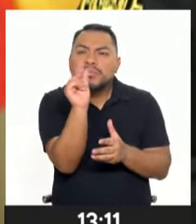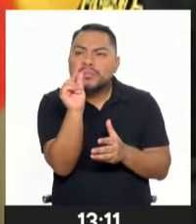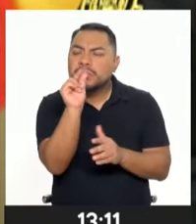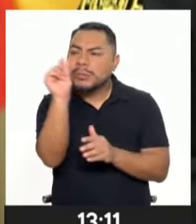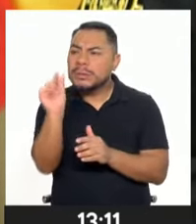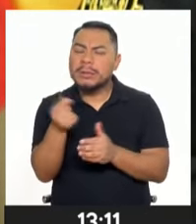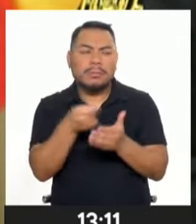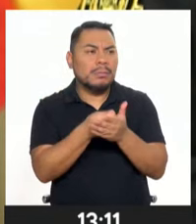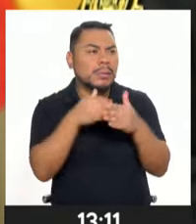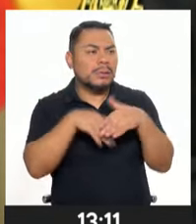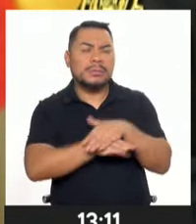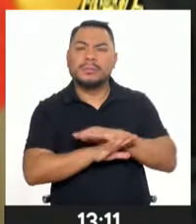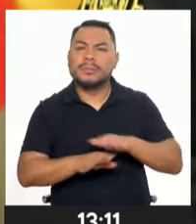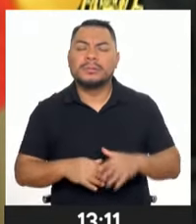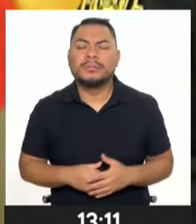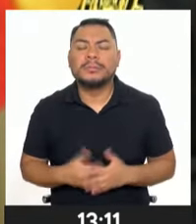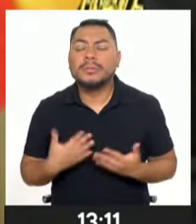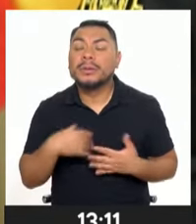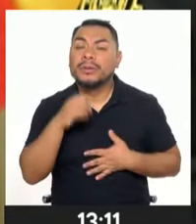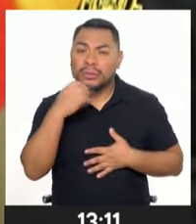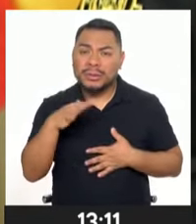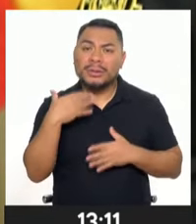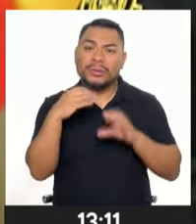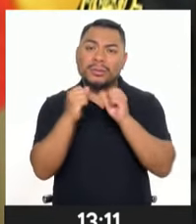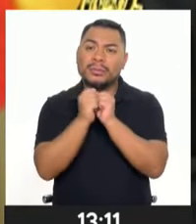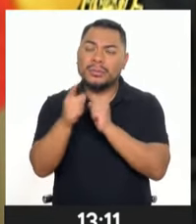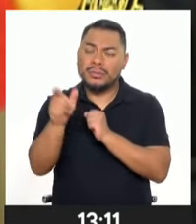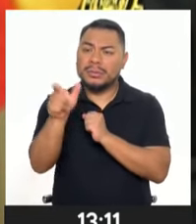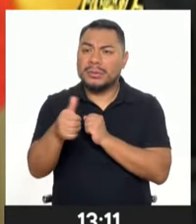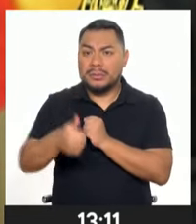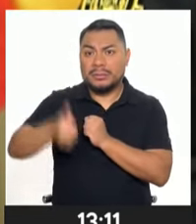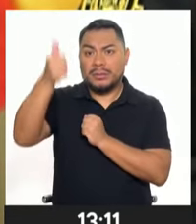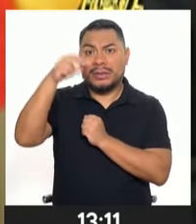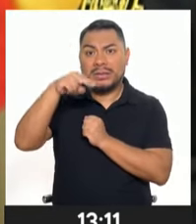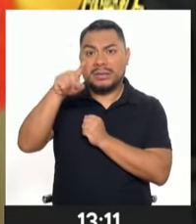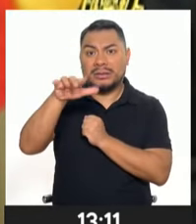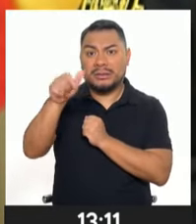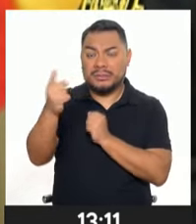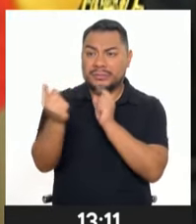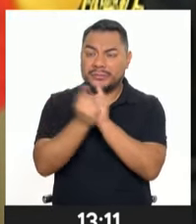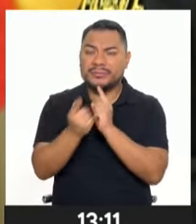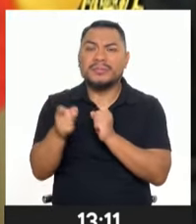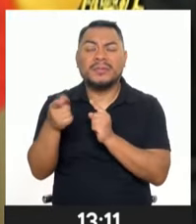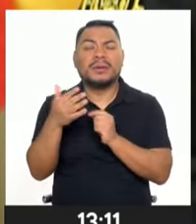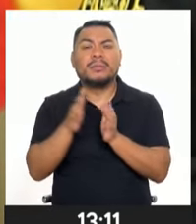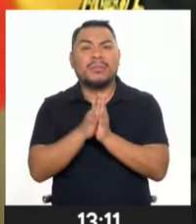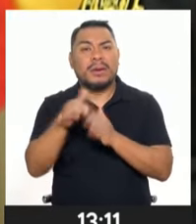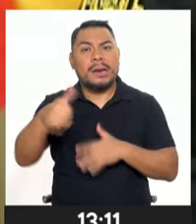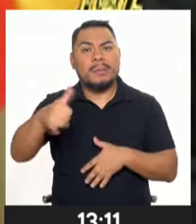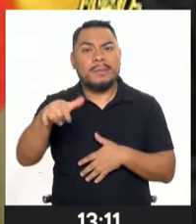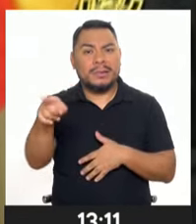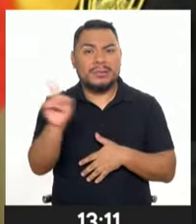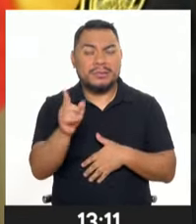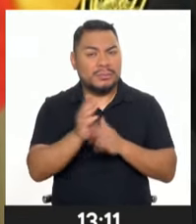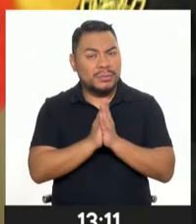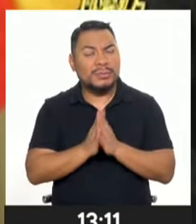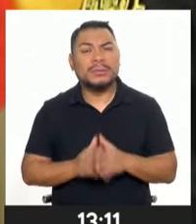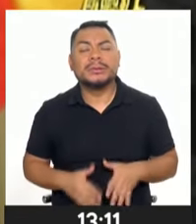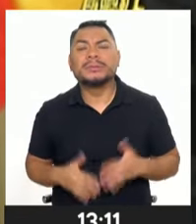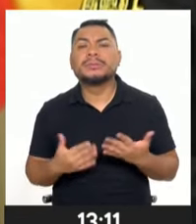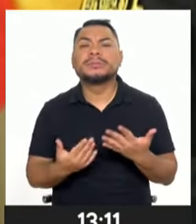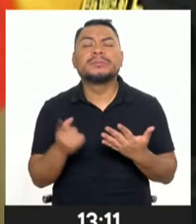señores comerciantes de Emsa, con los cuales hemos tenido una excelente relación, que no se deje a manipular. Y, segundo, que no